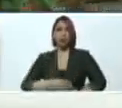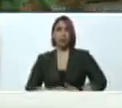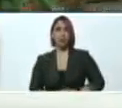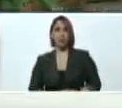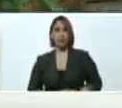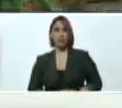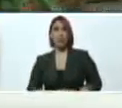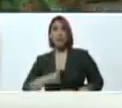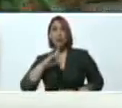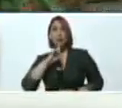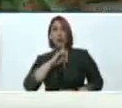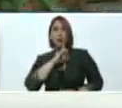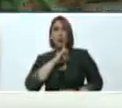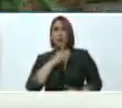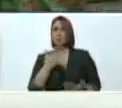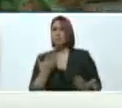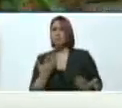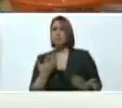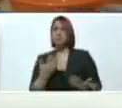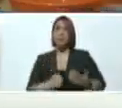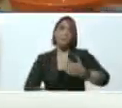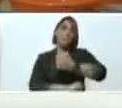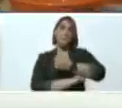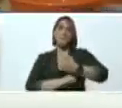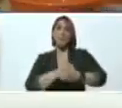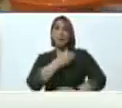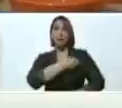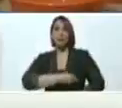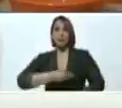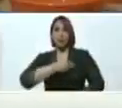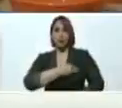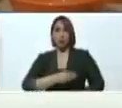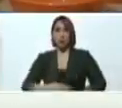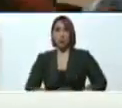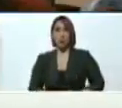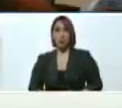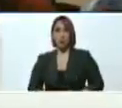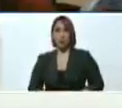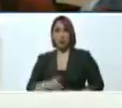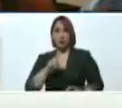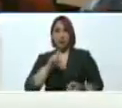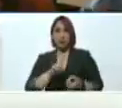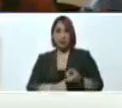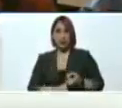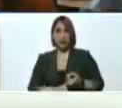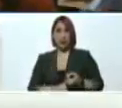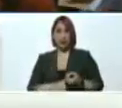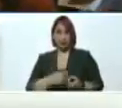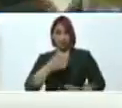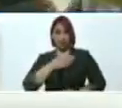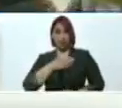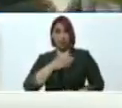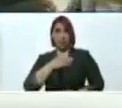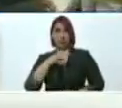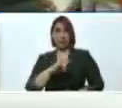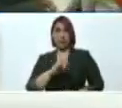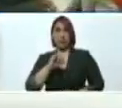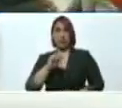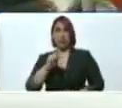pusieron el nombre, la base de misiones Silita y Nico en la Vega.